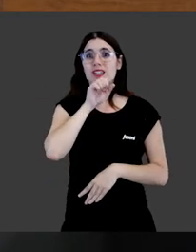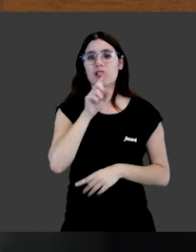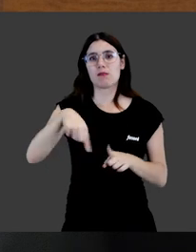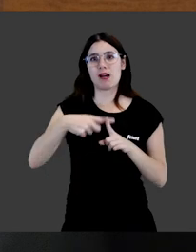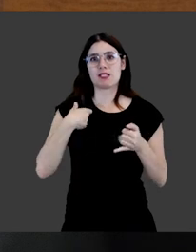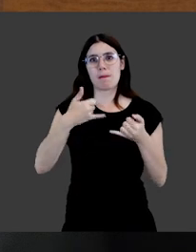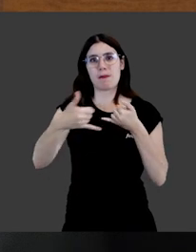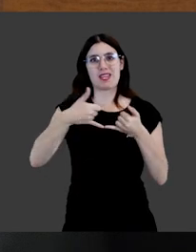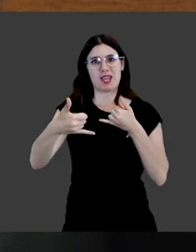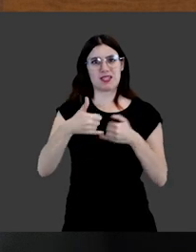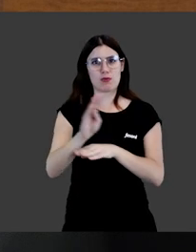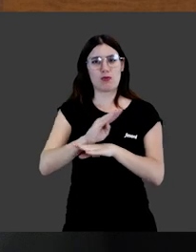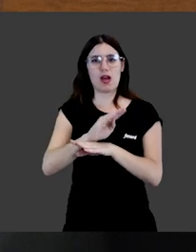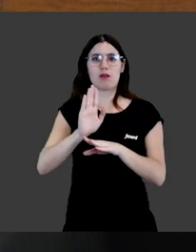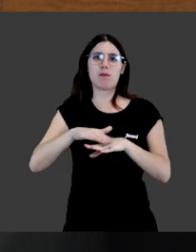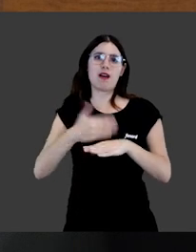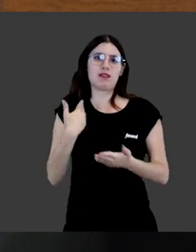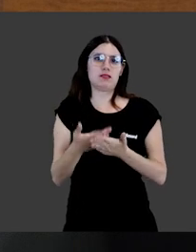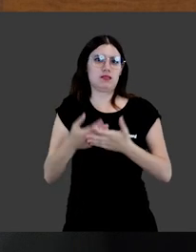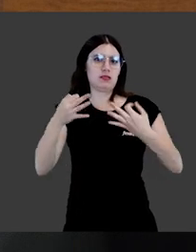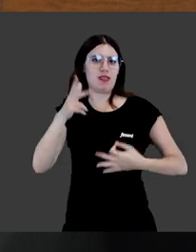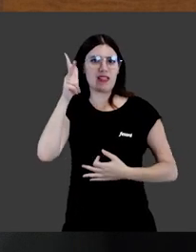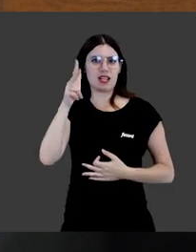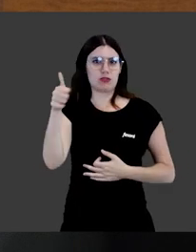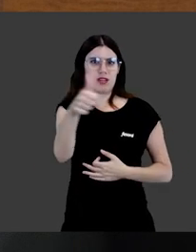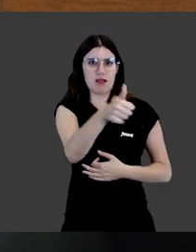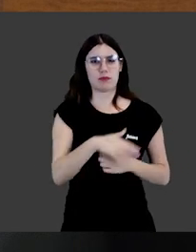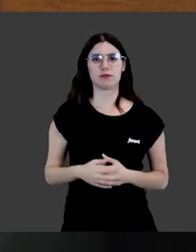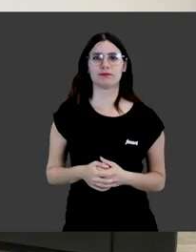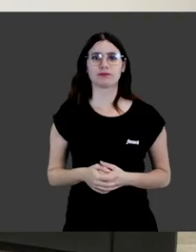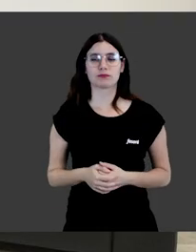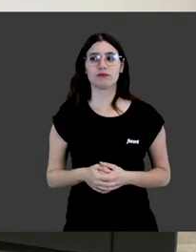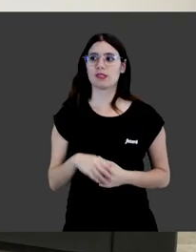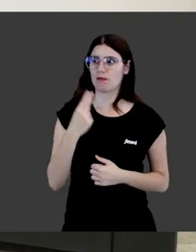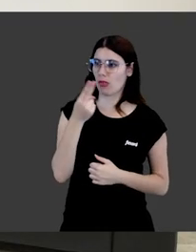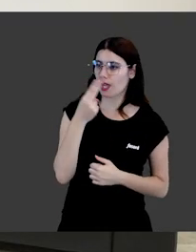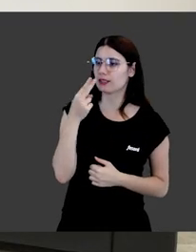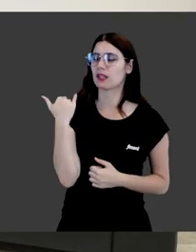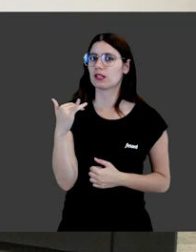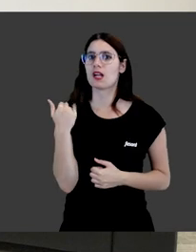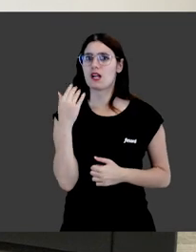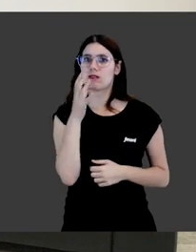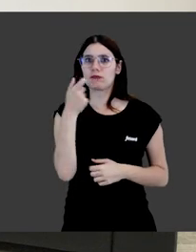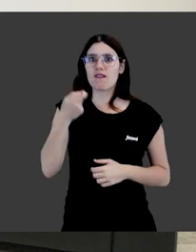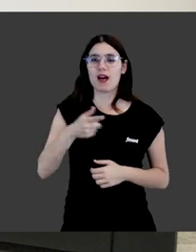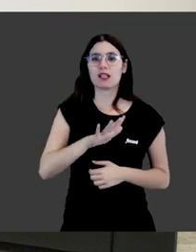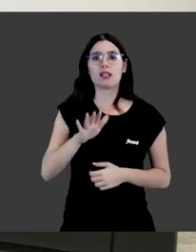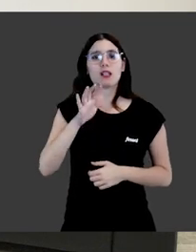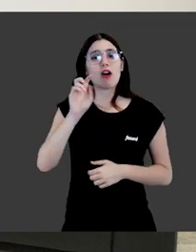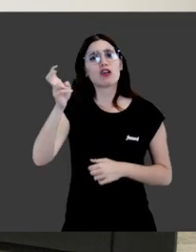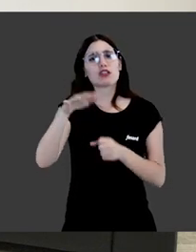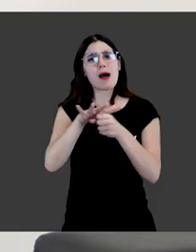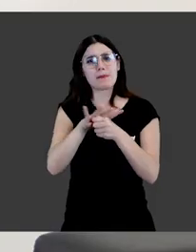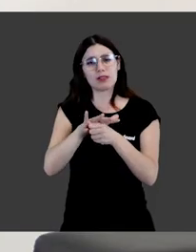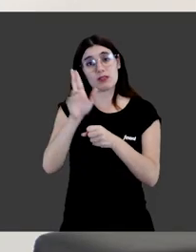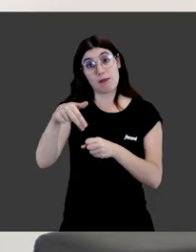cuidado y también las medidas cautelares para asegurar los derechos respectivos de cada uno. Muy interesante y muy práctico.